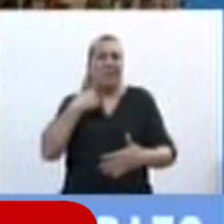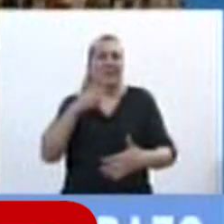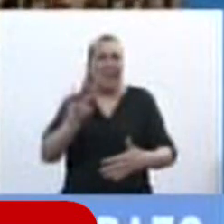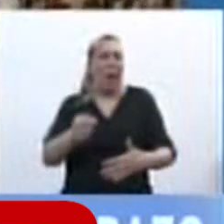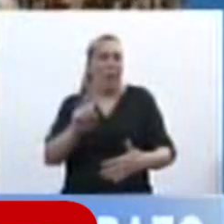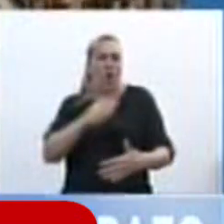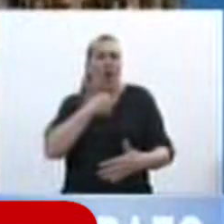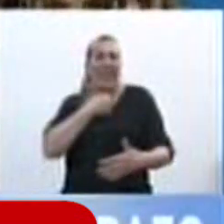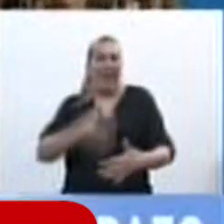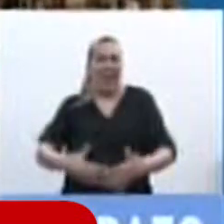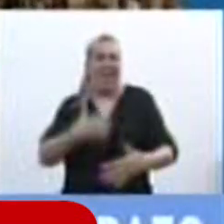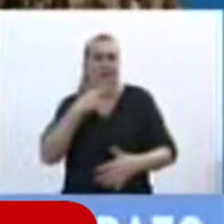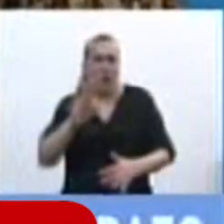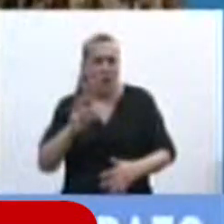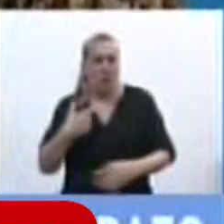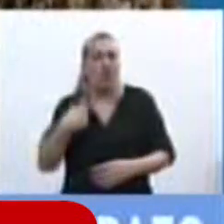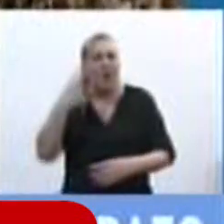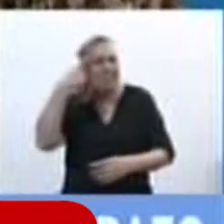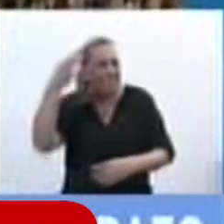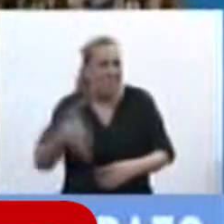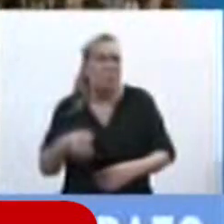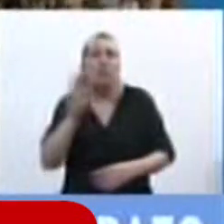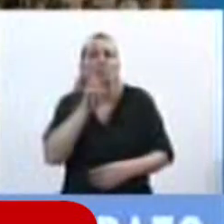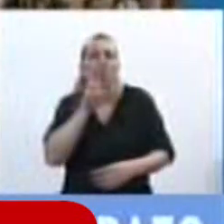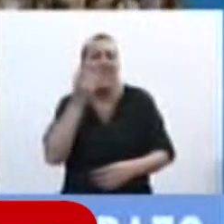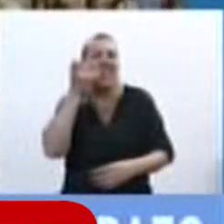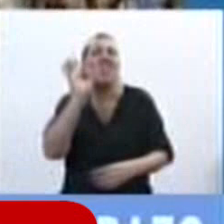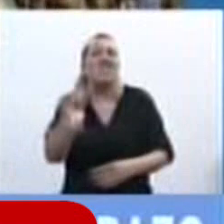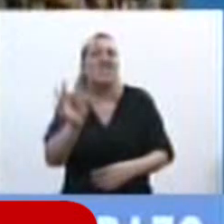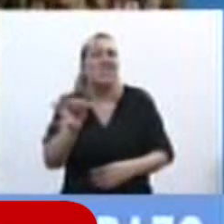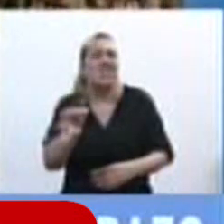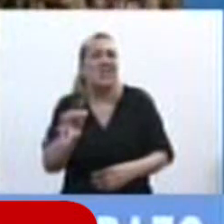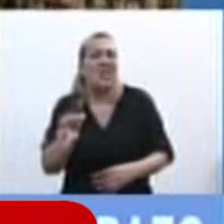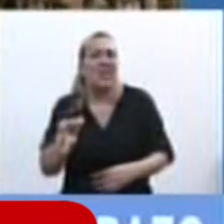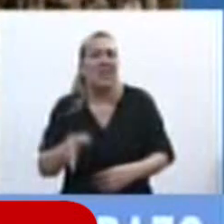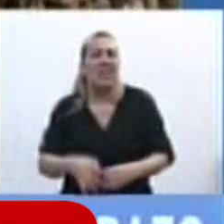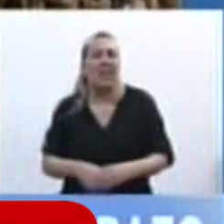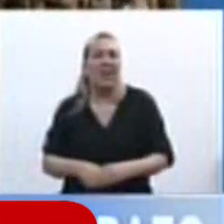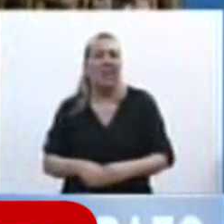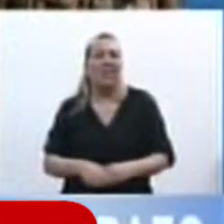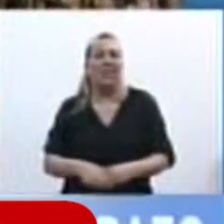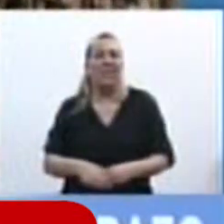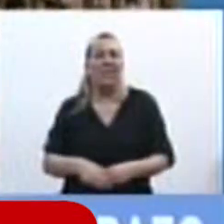y estoy convencido que una mujer antes de quedar embarazada ya sabe que va a interrumpir un embarazo